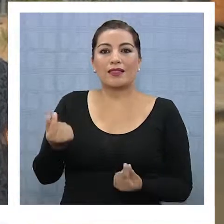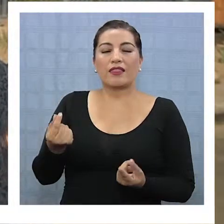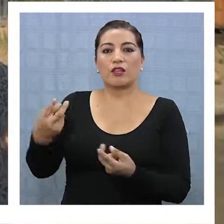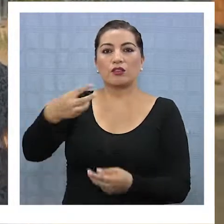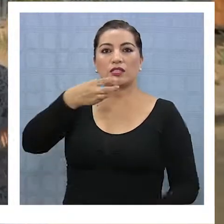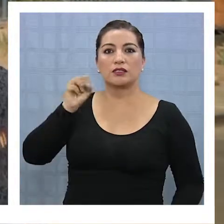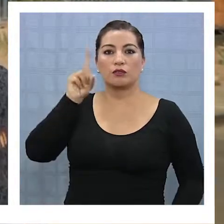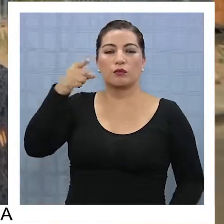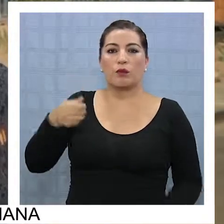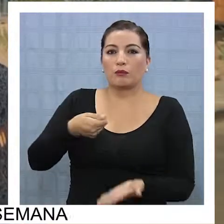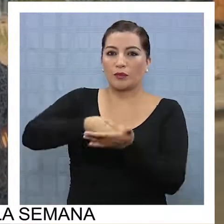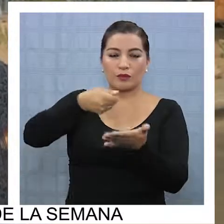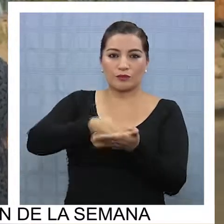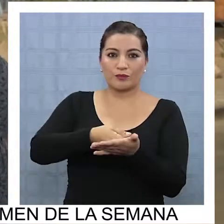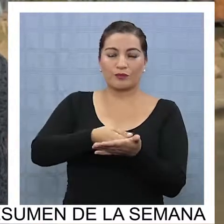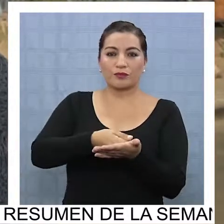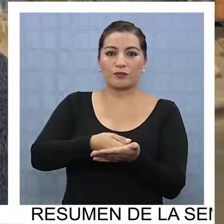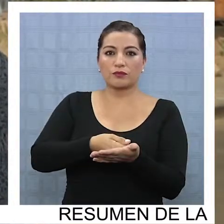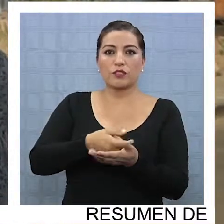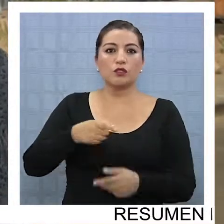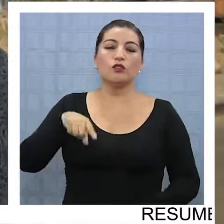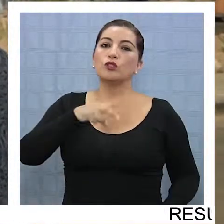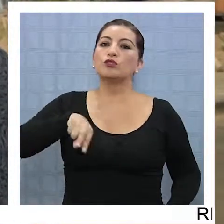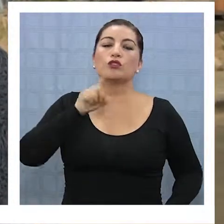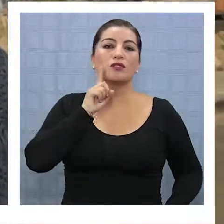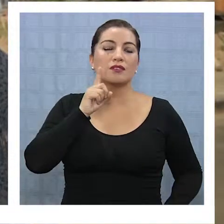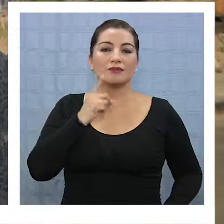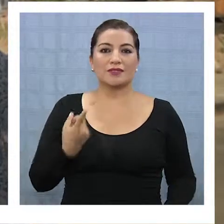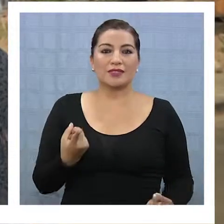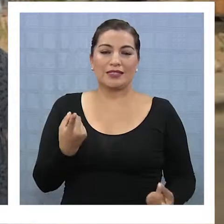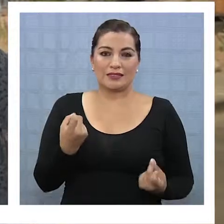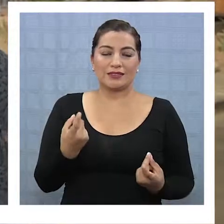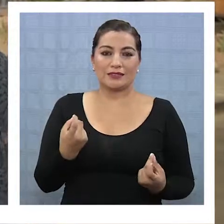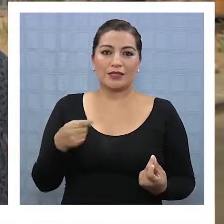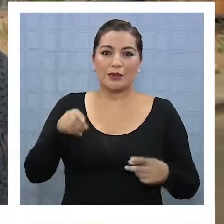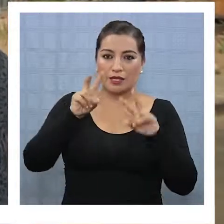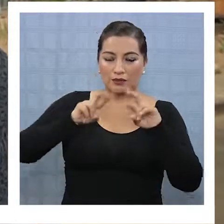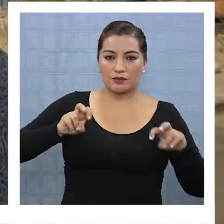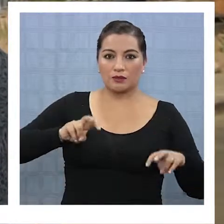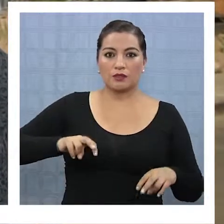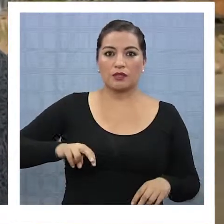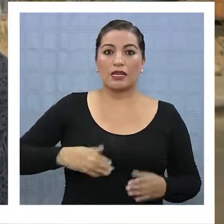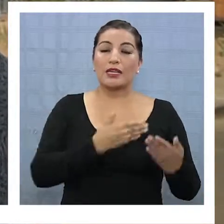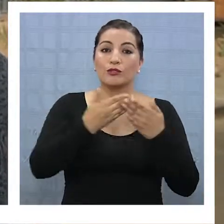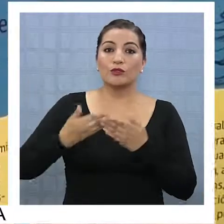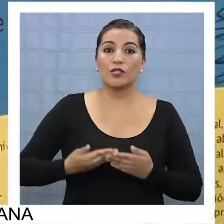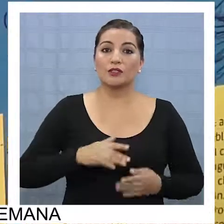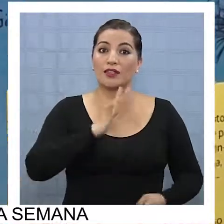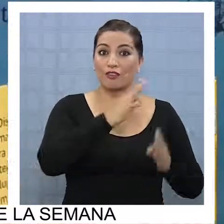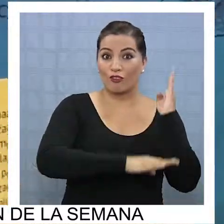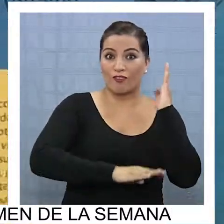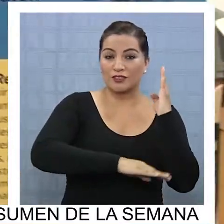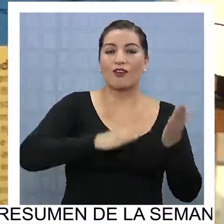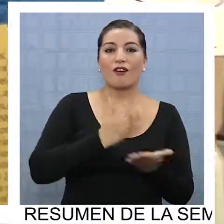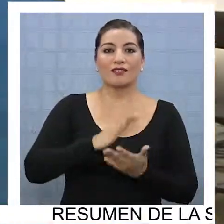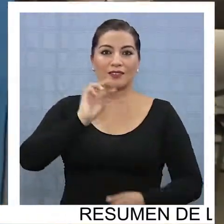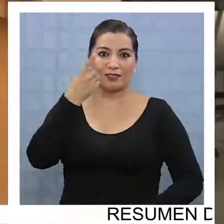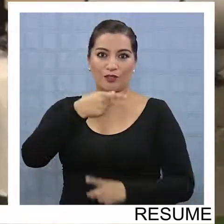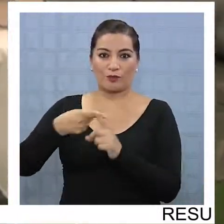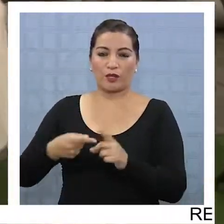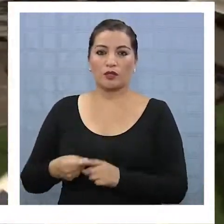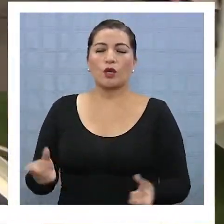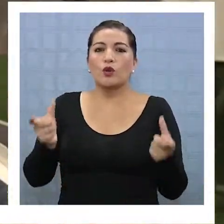para comprar algo que necesitemos para esta investigación. Y van a ser alumnos de quinto hasta tercero medio. Una comisión